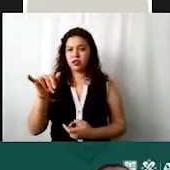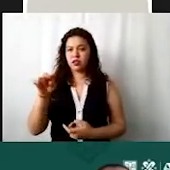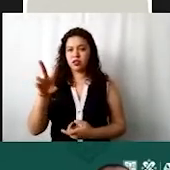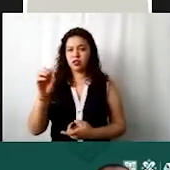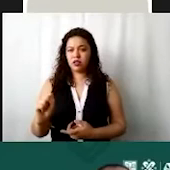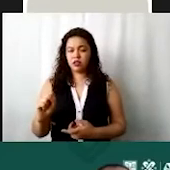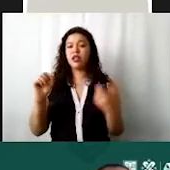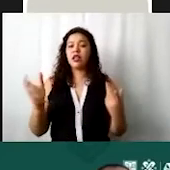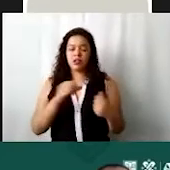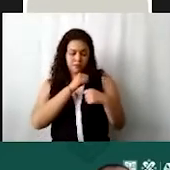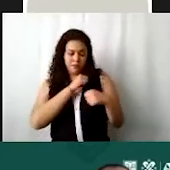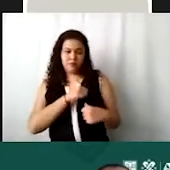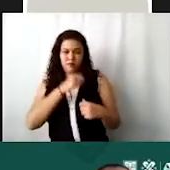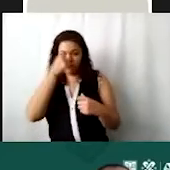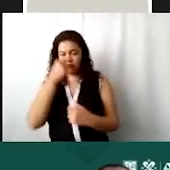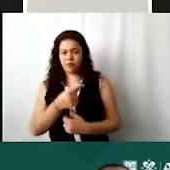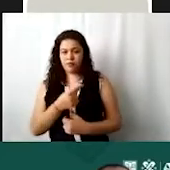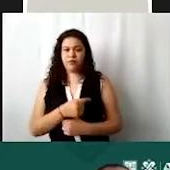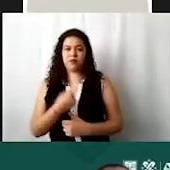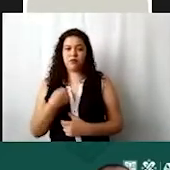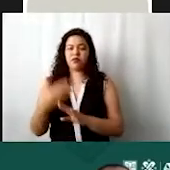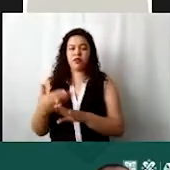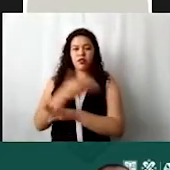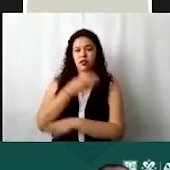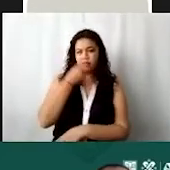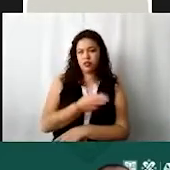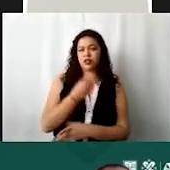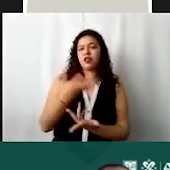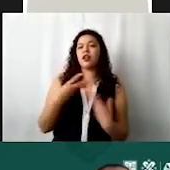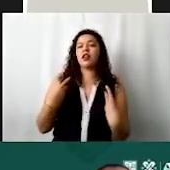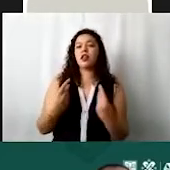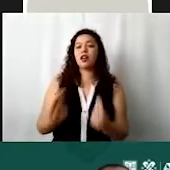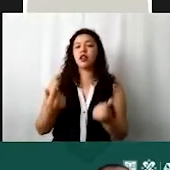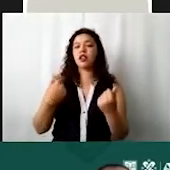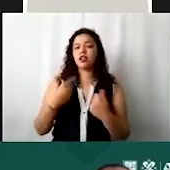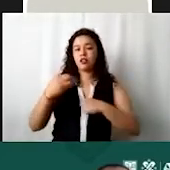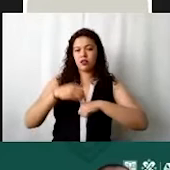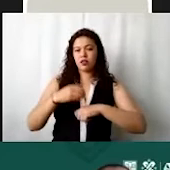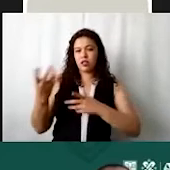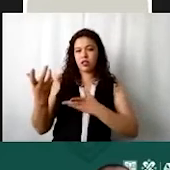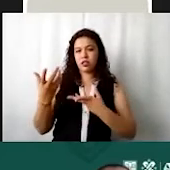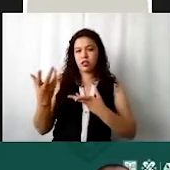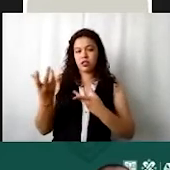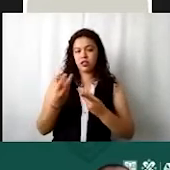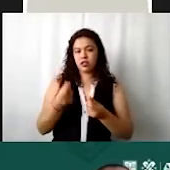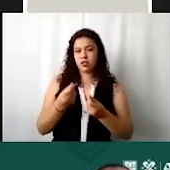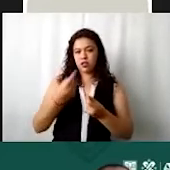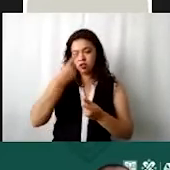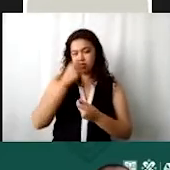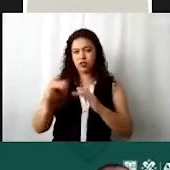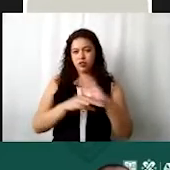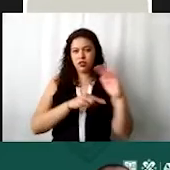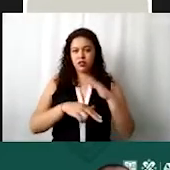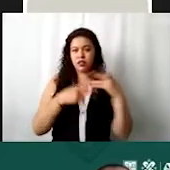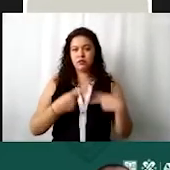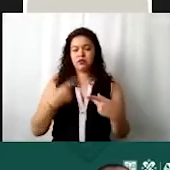va a encargar es como les mencioné hace rato este es el único gasto que podría estar en donativos a lo mejor la asignación de los honorarios de esta